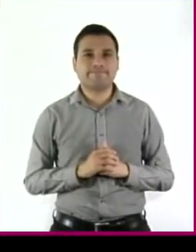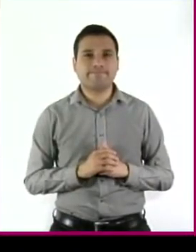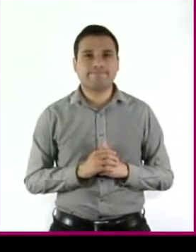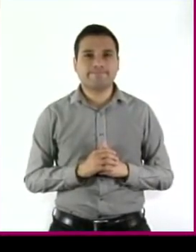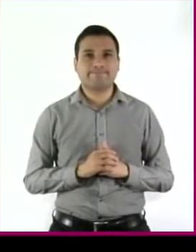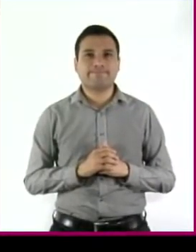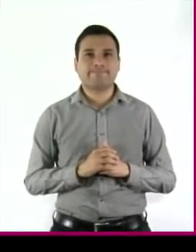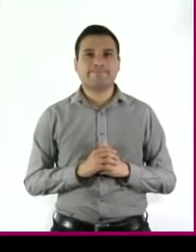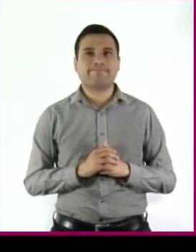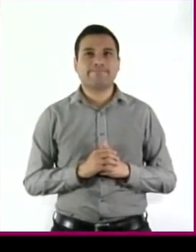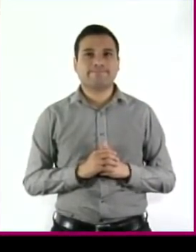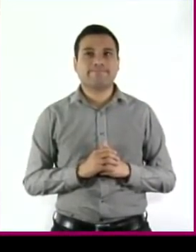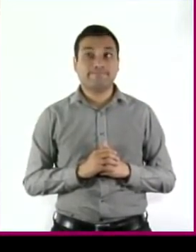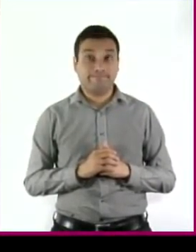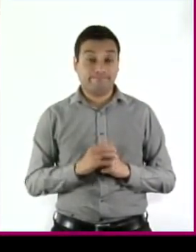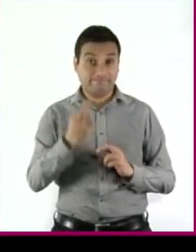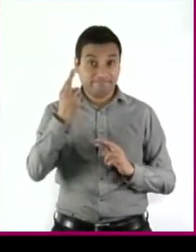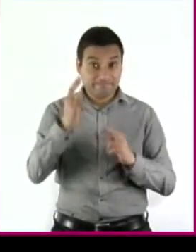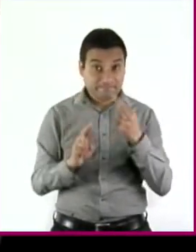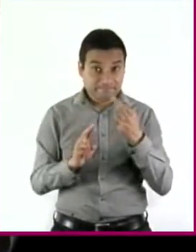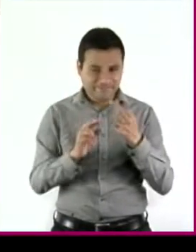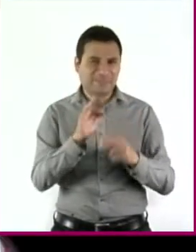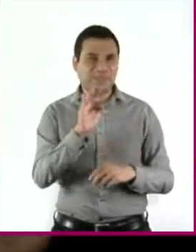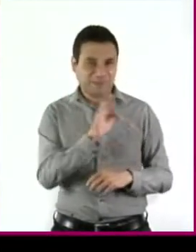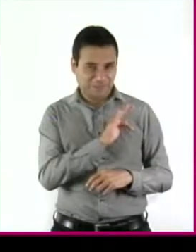También se puede amar en la rebeldía, ¿no creen?